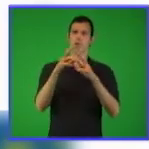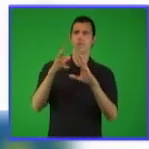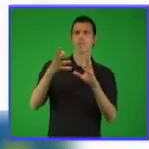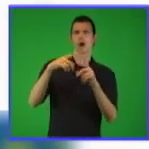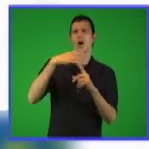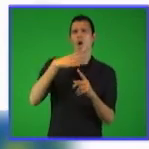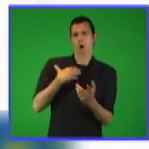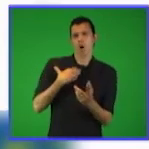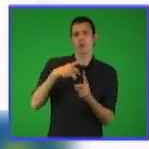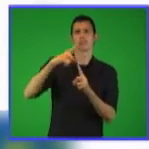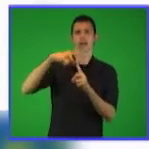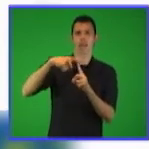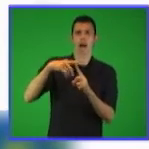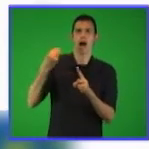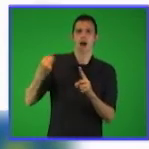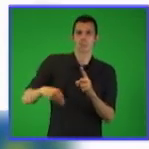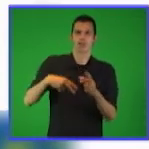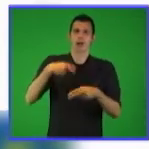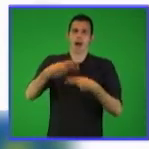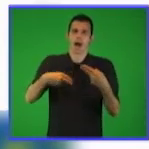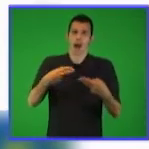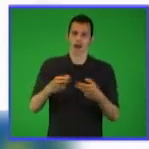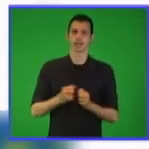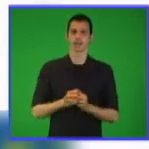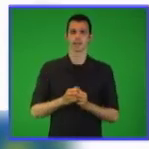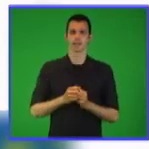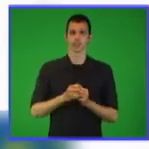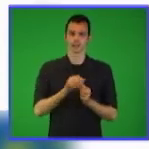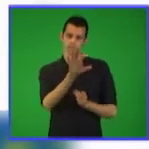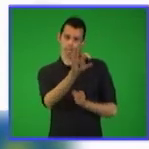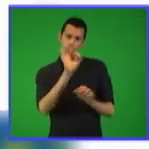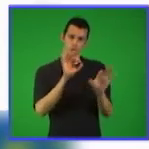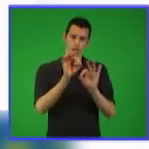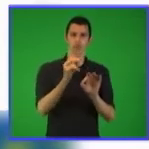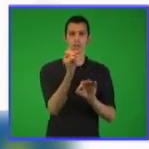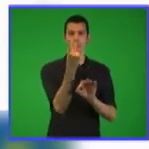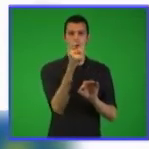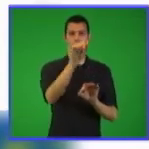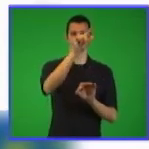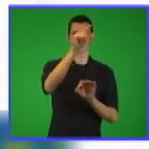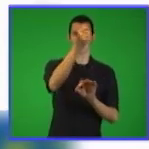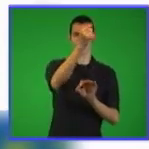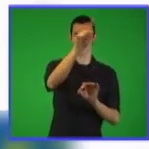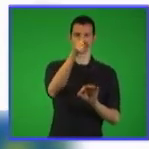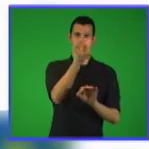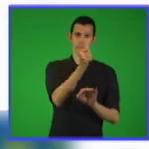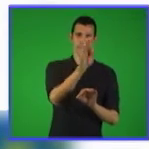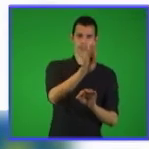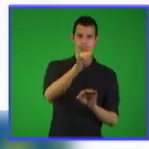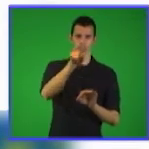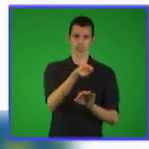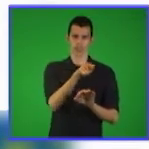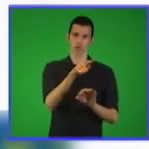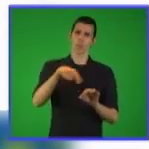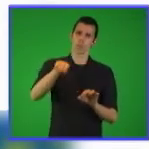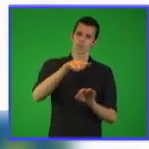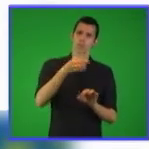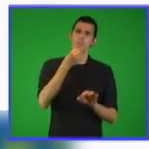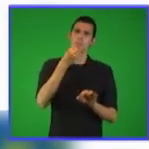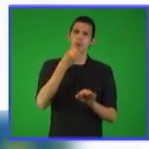que cumplan las exigencias del enunciado que se está presentando.